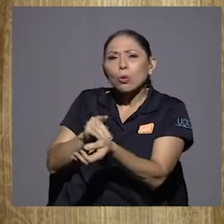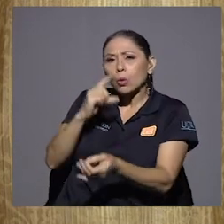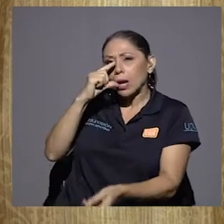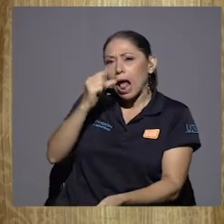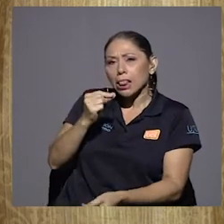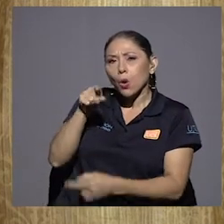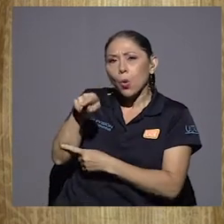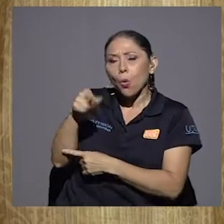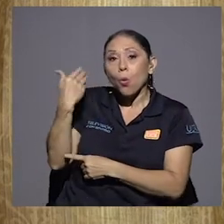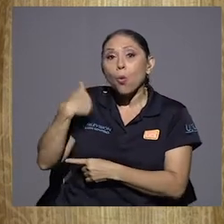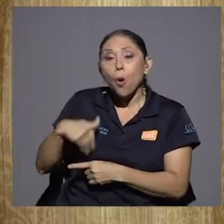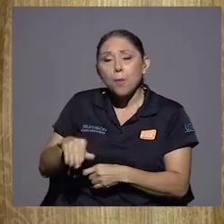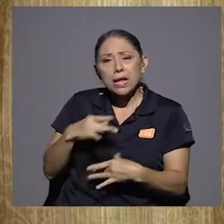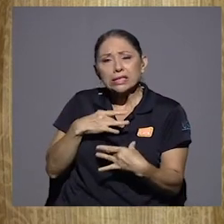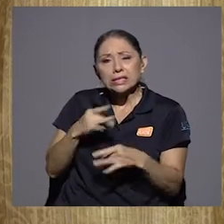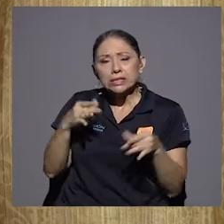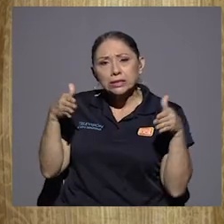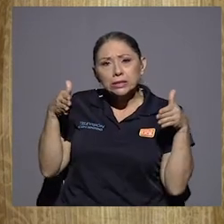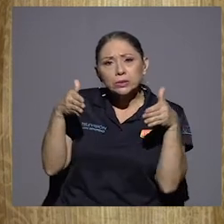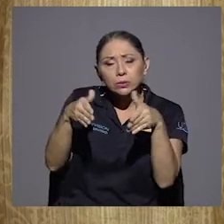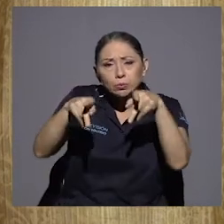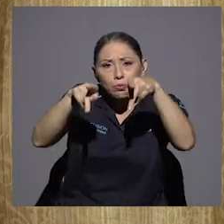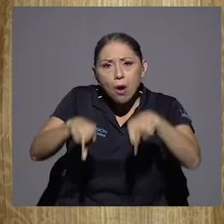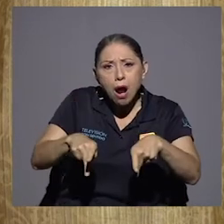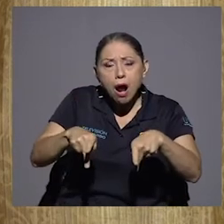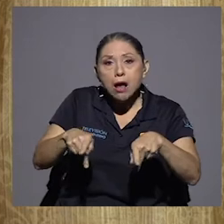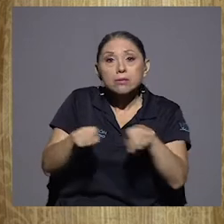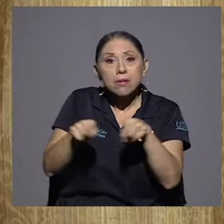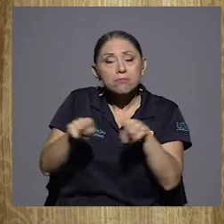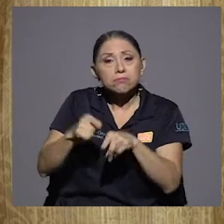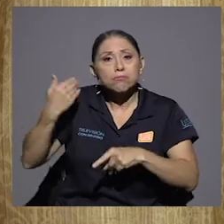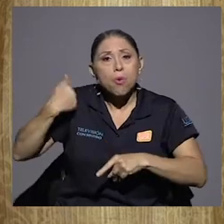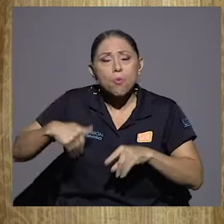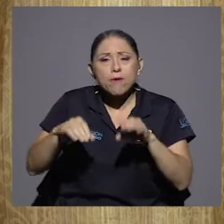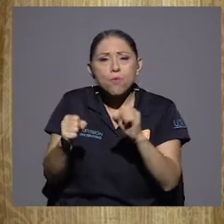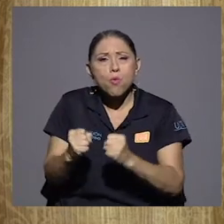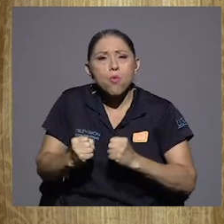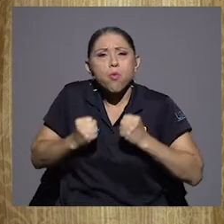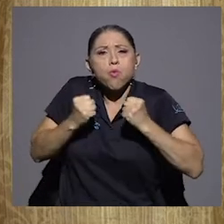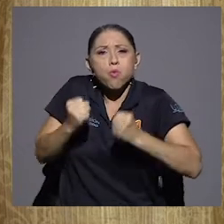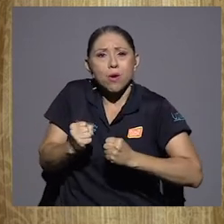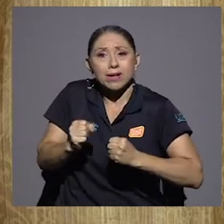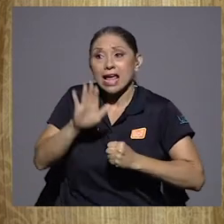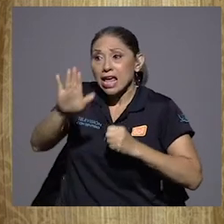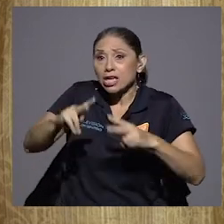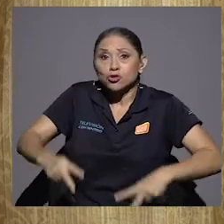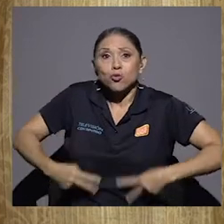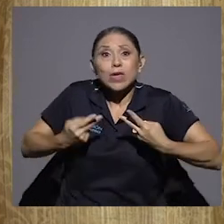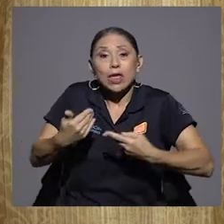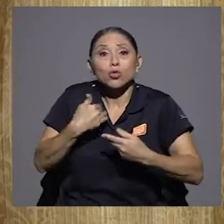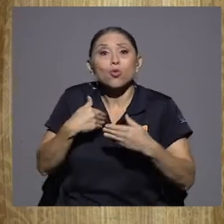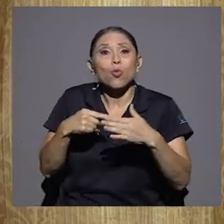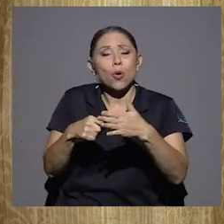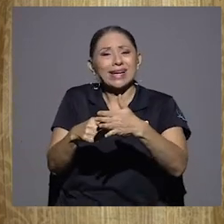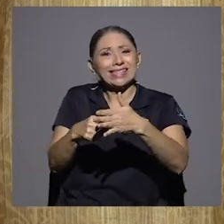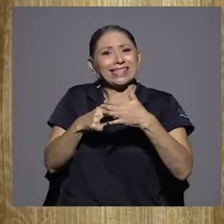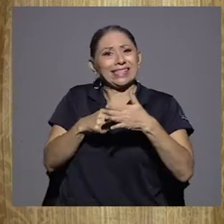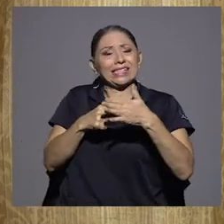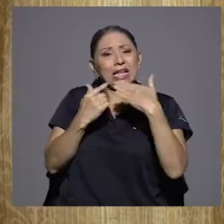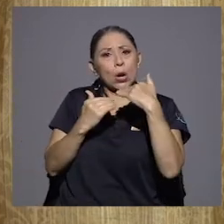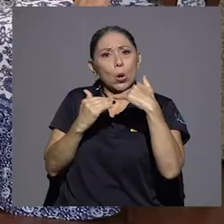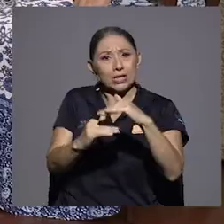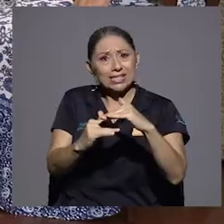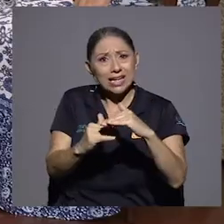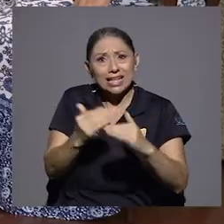pero también como un hombre muy fuerte que recibía en su vida condicionantes que le pudieron haber ocasionado